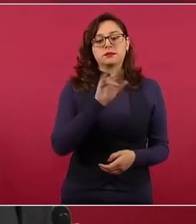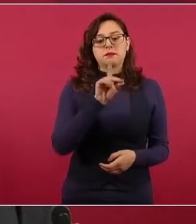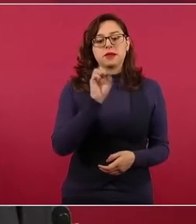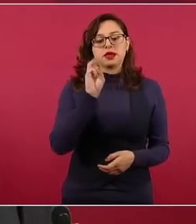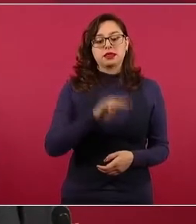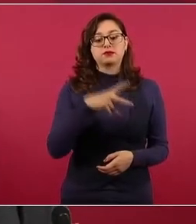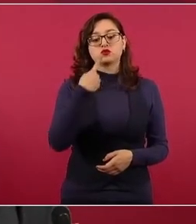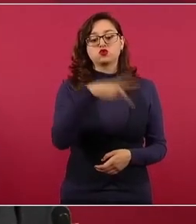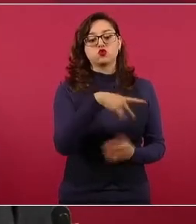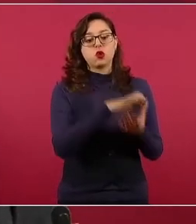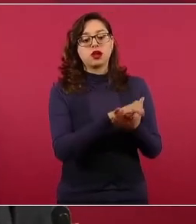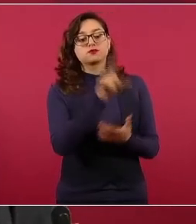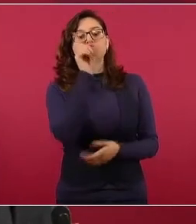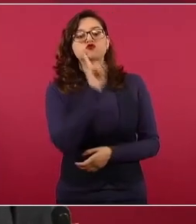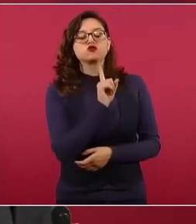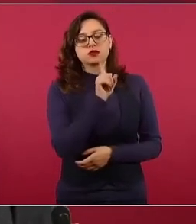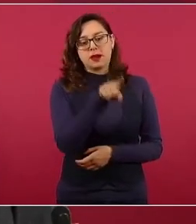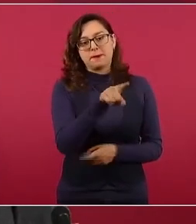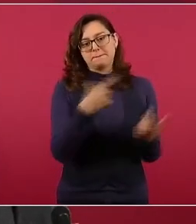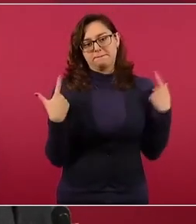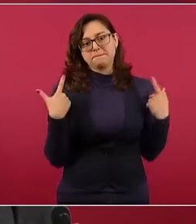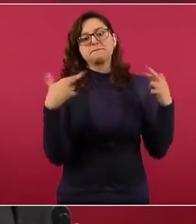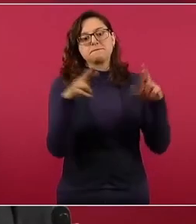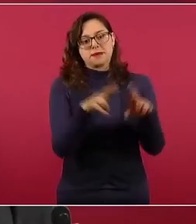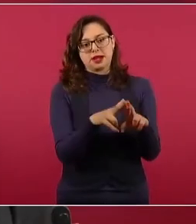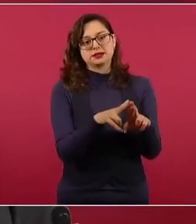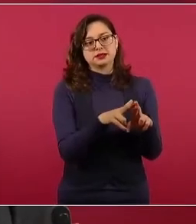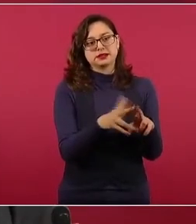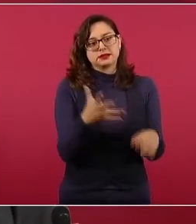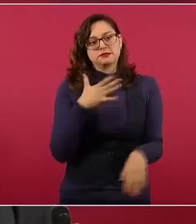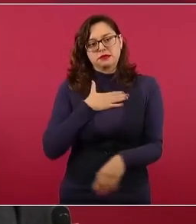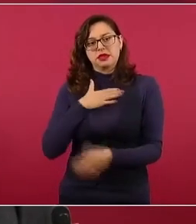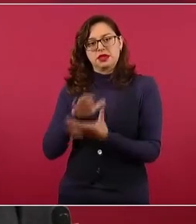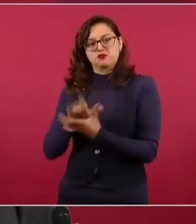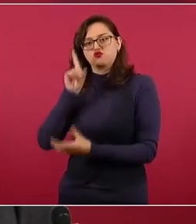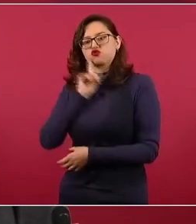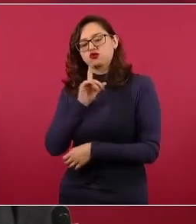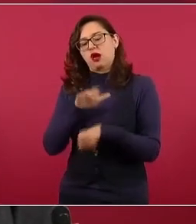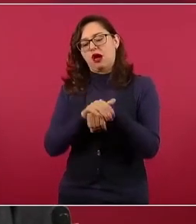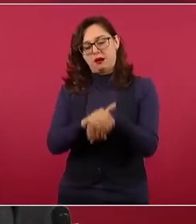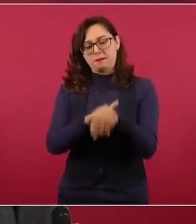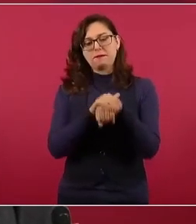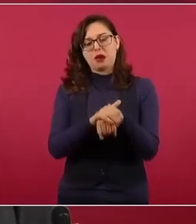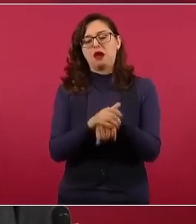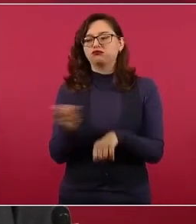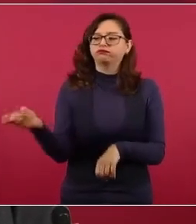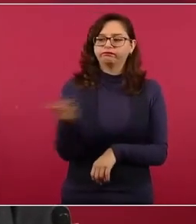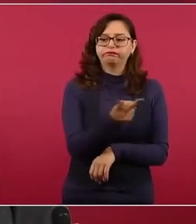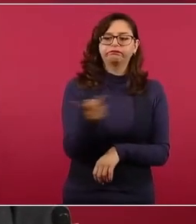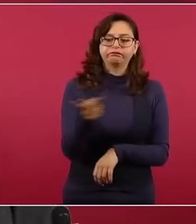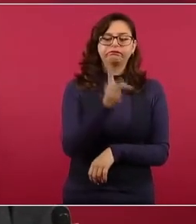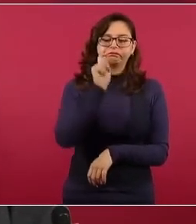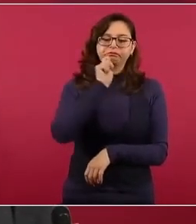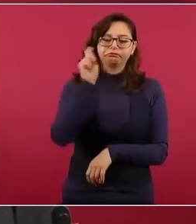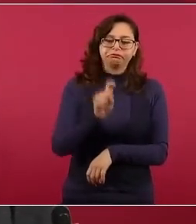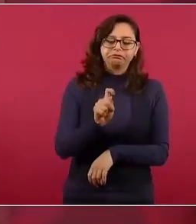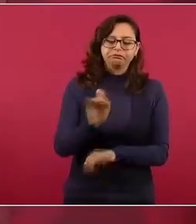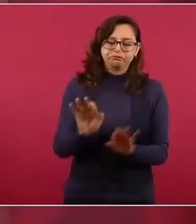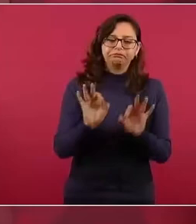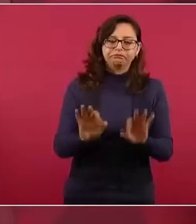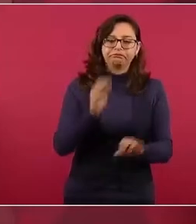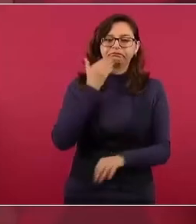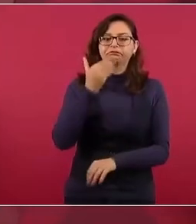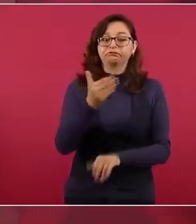hay muy buena amistad con Beatriz en ese